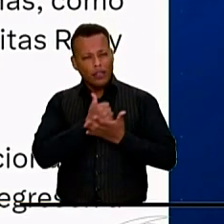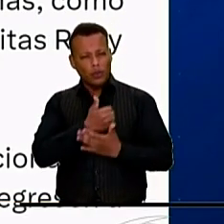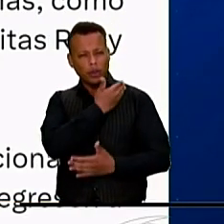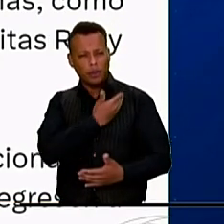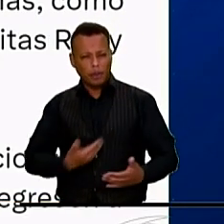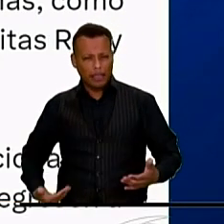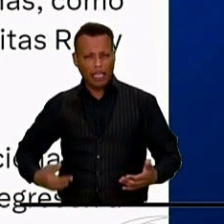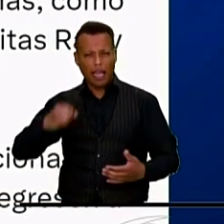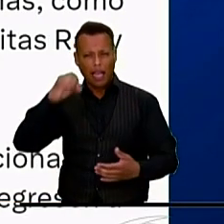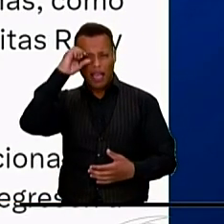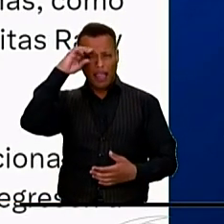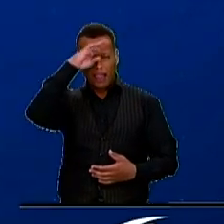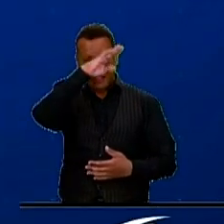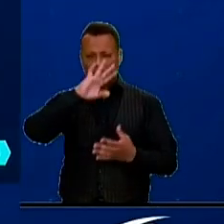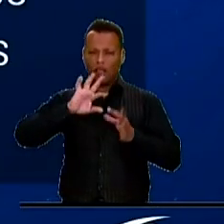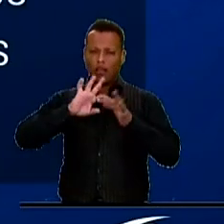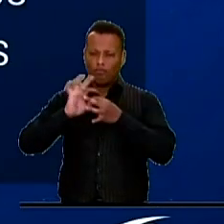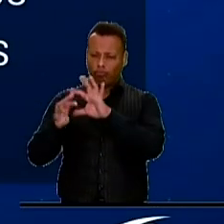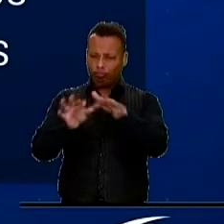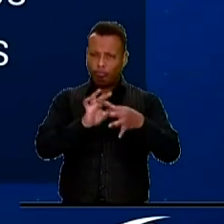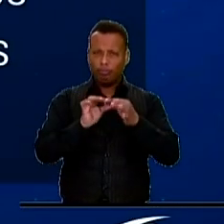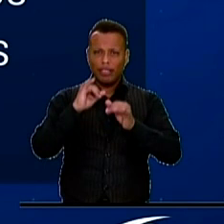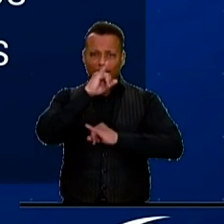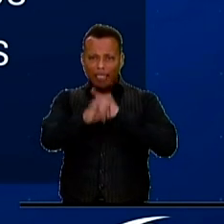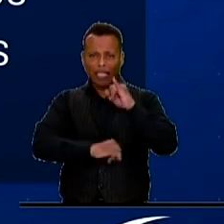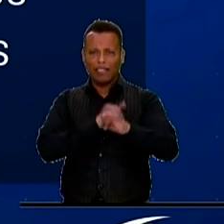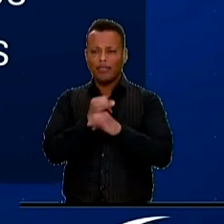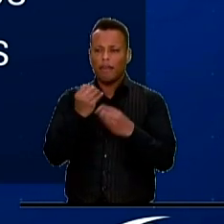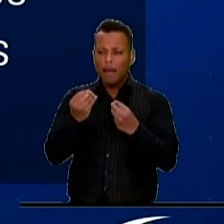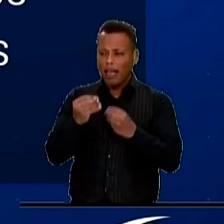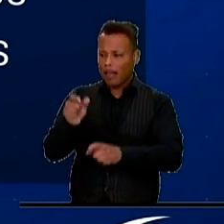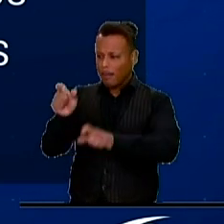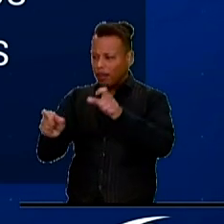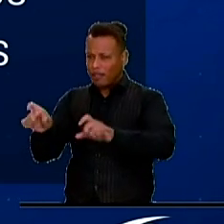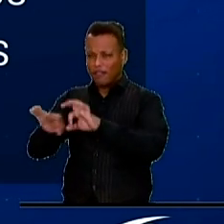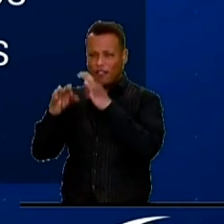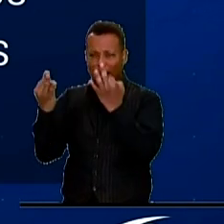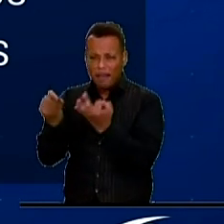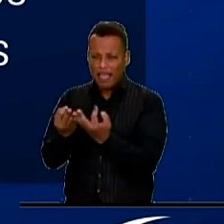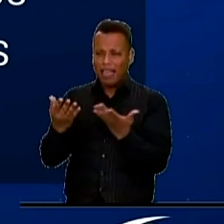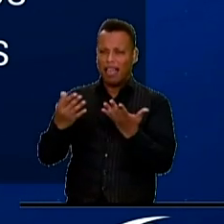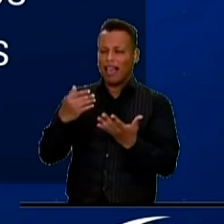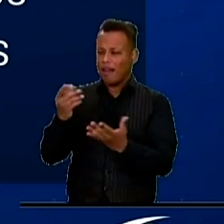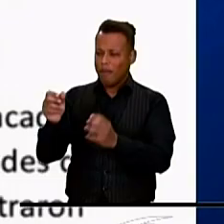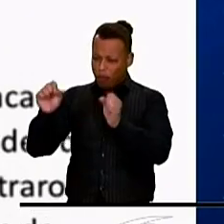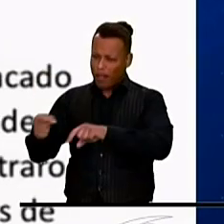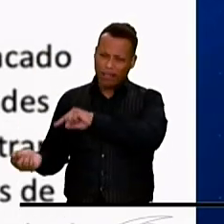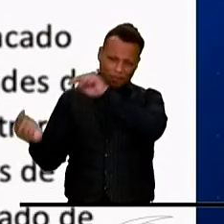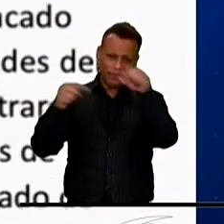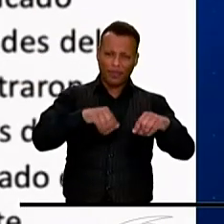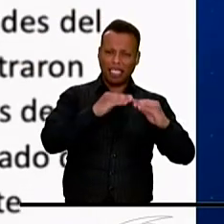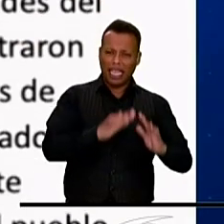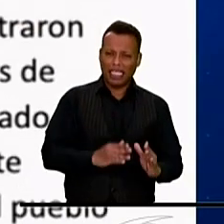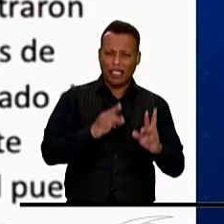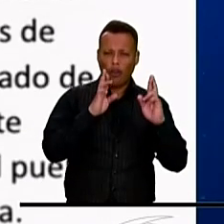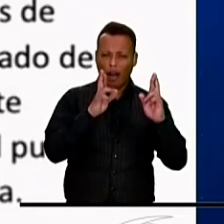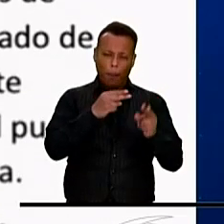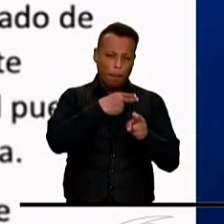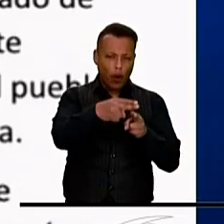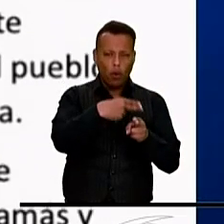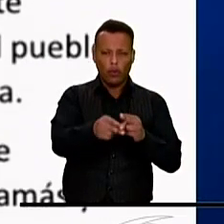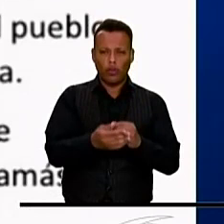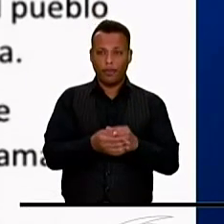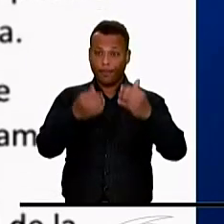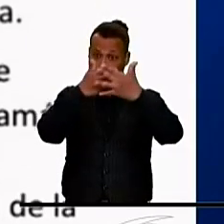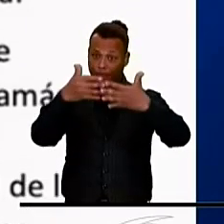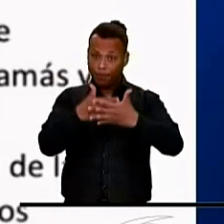comunidad internacional para que esta bella familia y todos nuestros rehenes secuestrados regresen a sus casas lo más pronto posible. En este comunicado de la